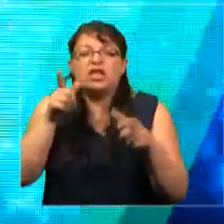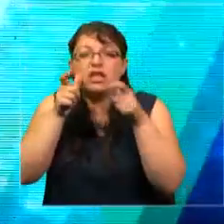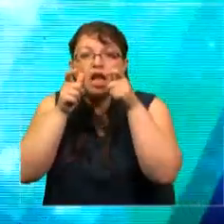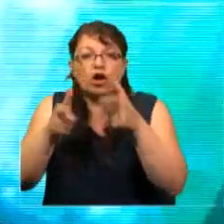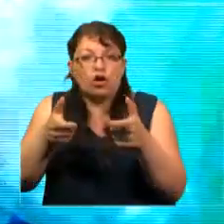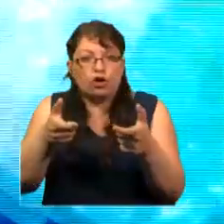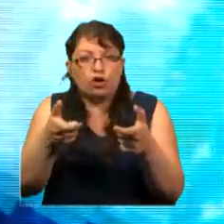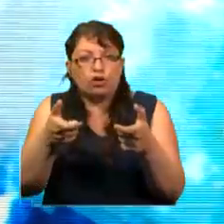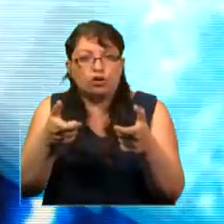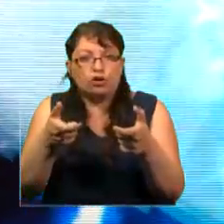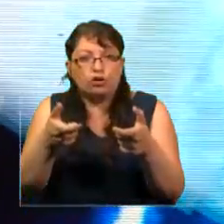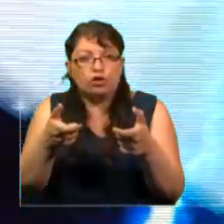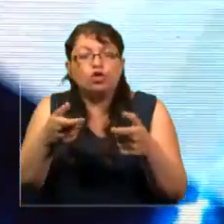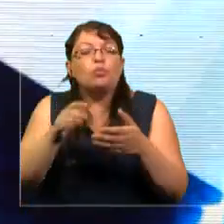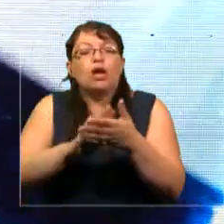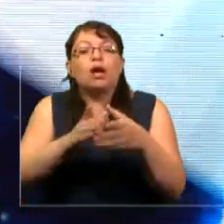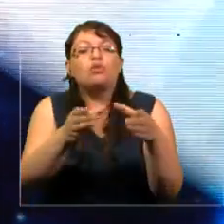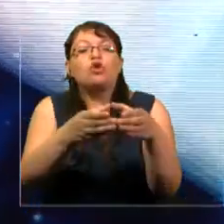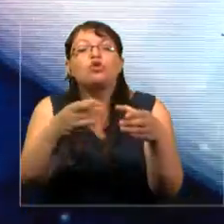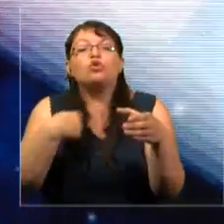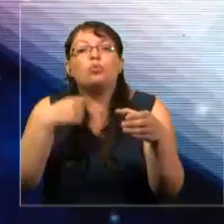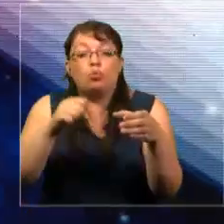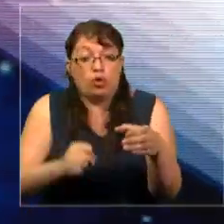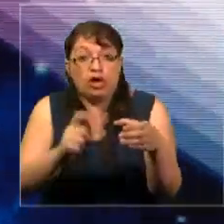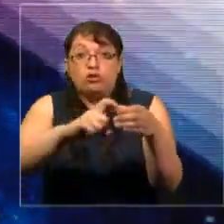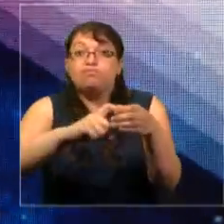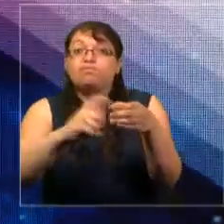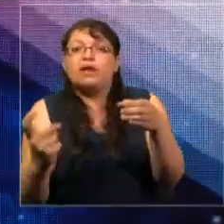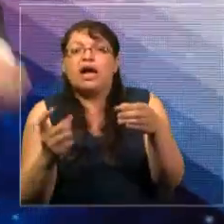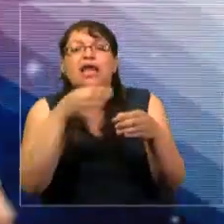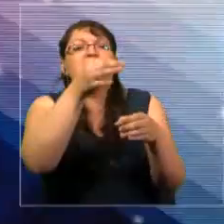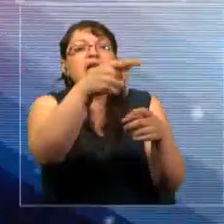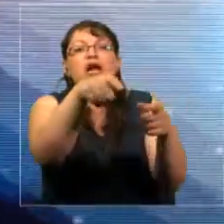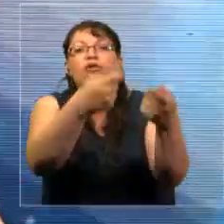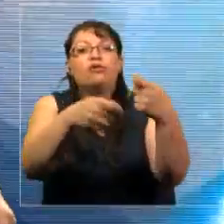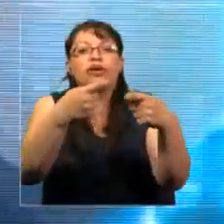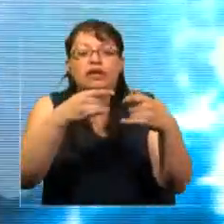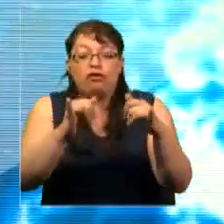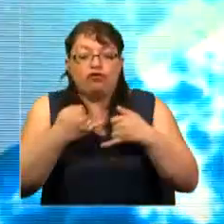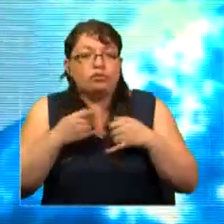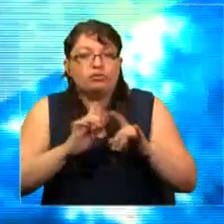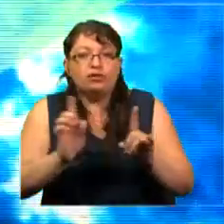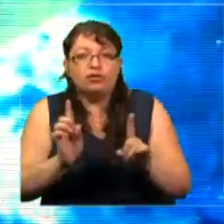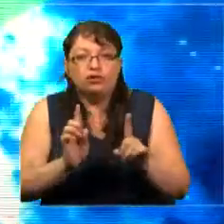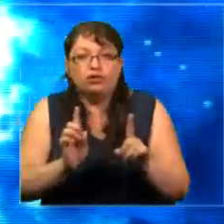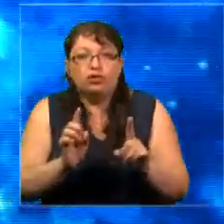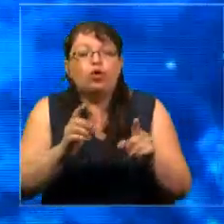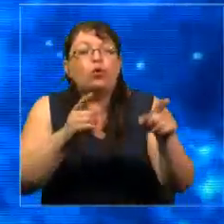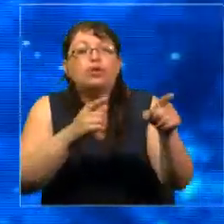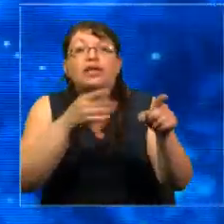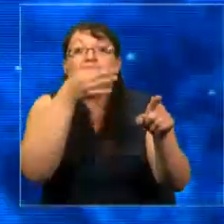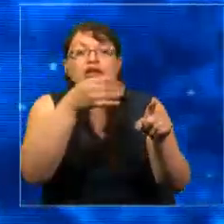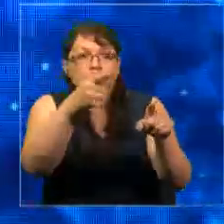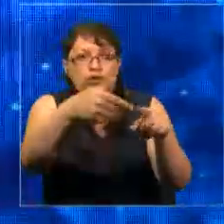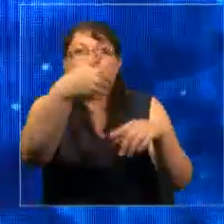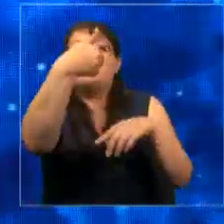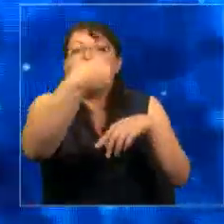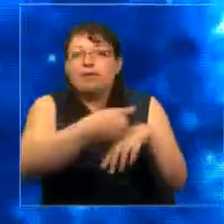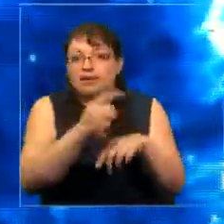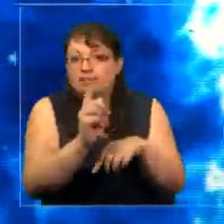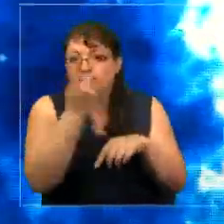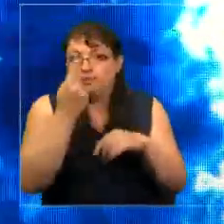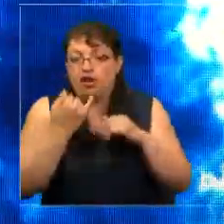Podemos sacarnos de ahí y decir, no venda mi información. Puede decir, usted tiene que pedir mi información para venderla.